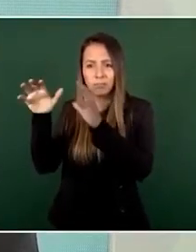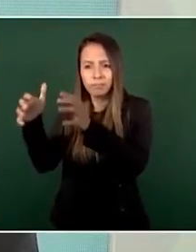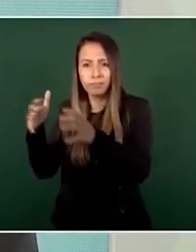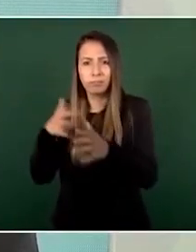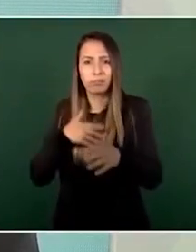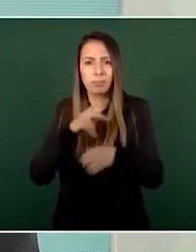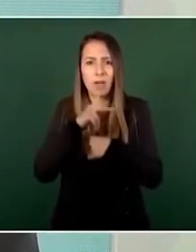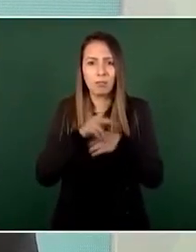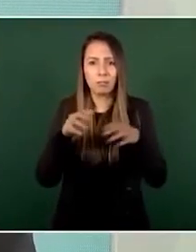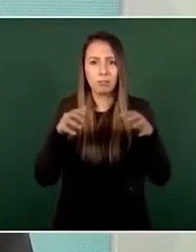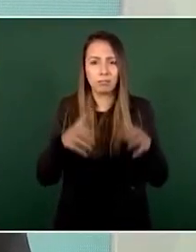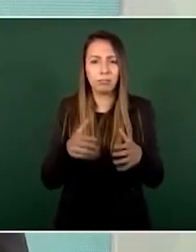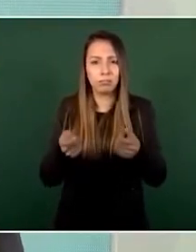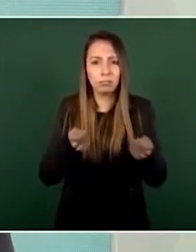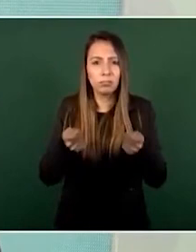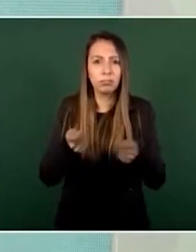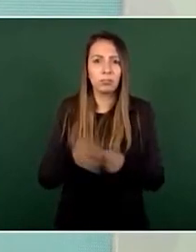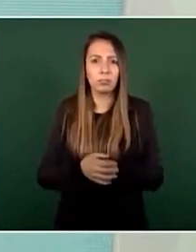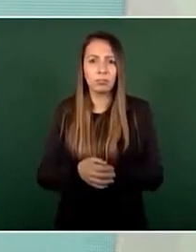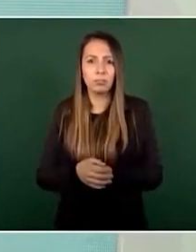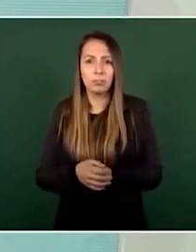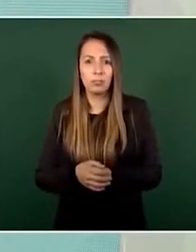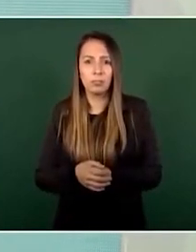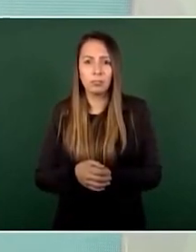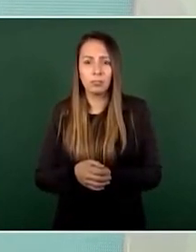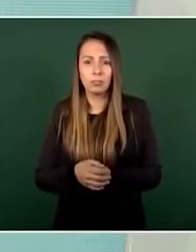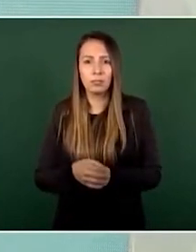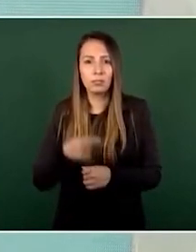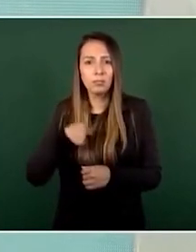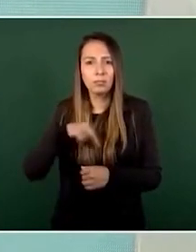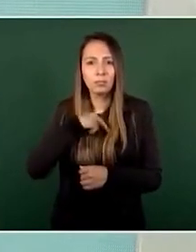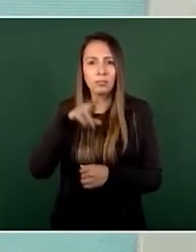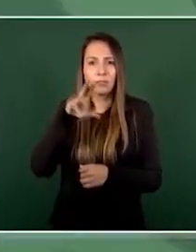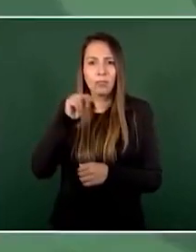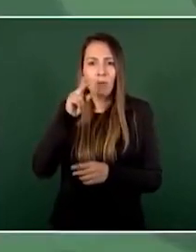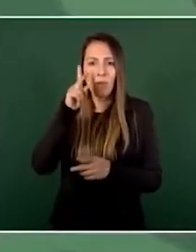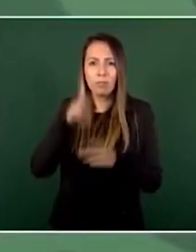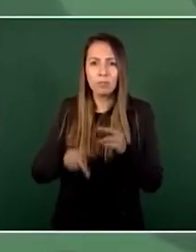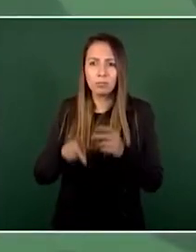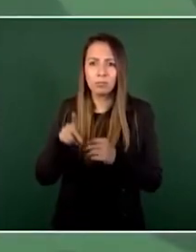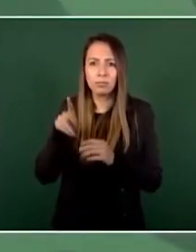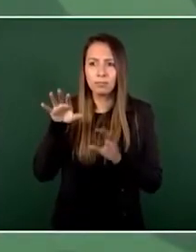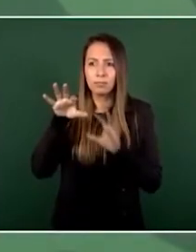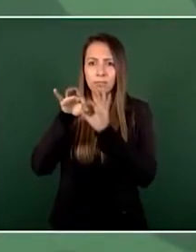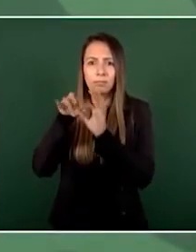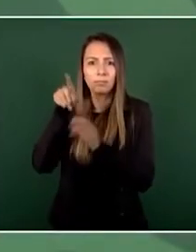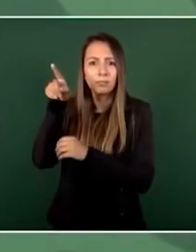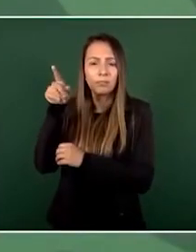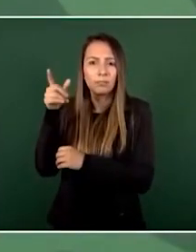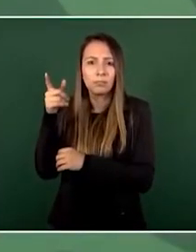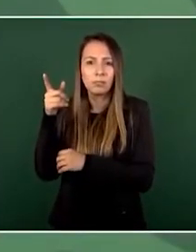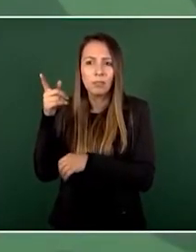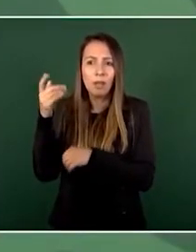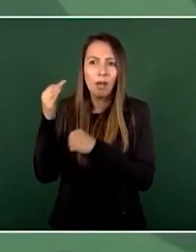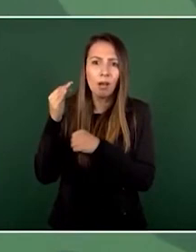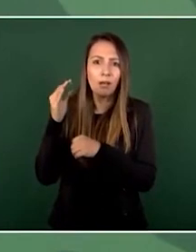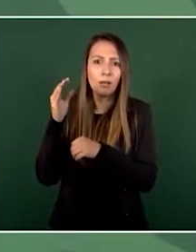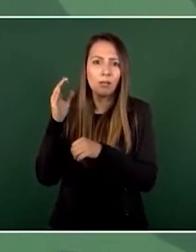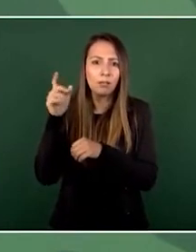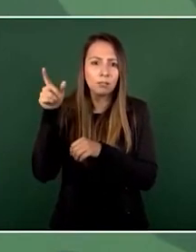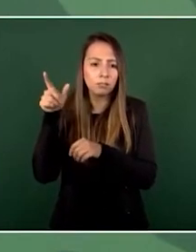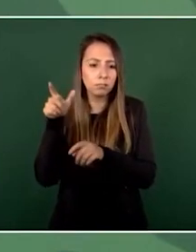no somos colonia no somos protectorado somos un país